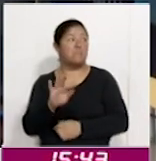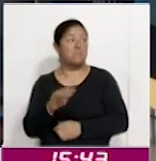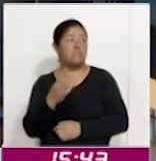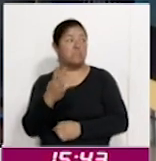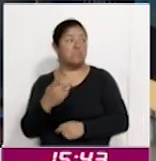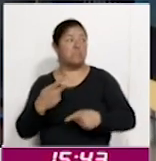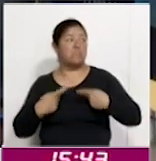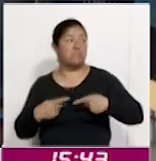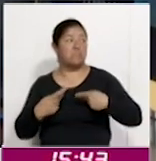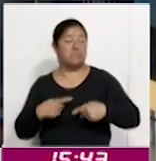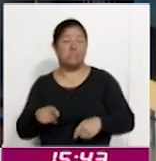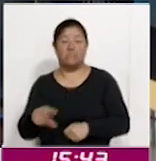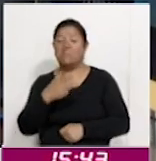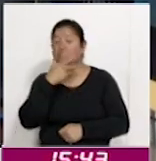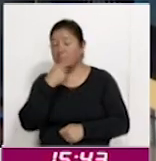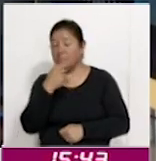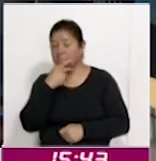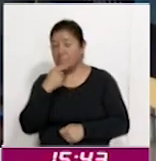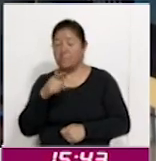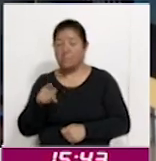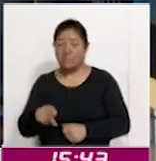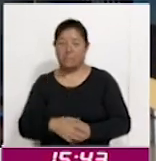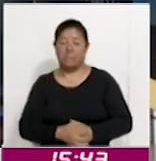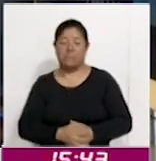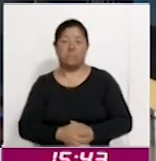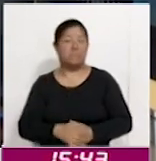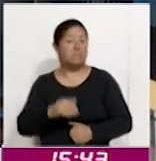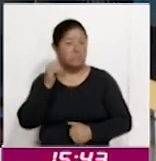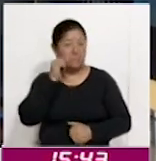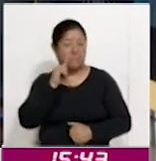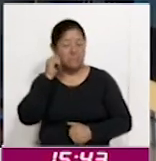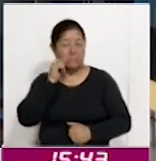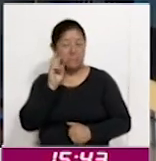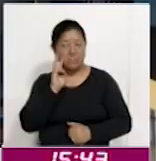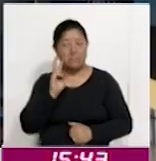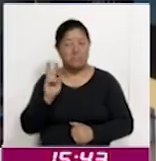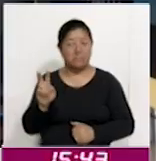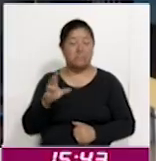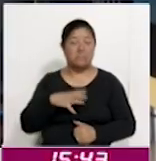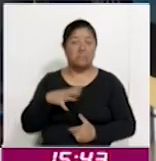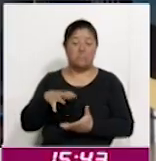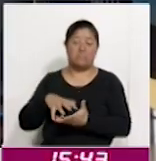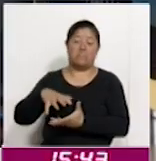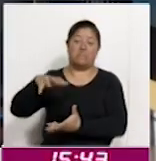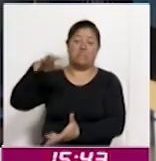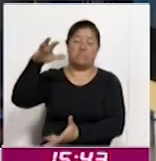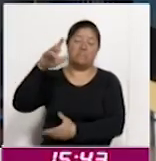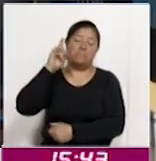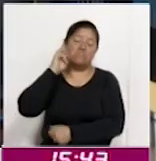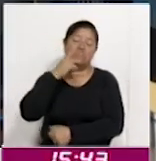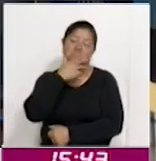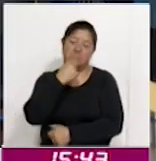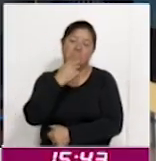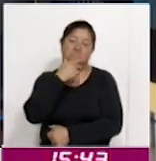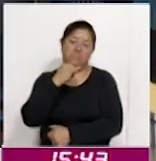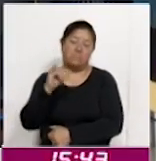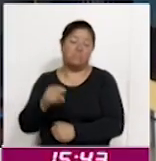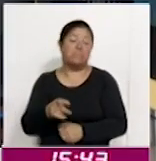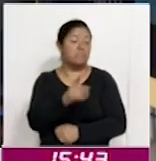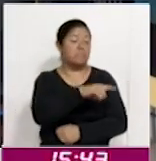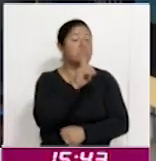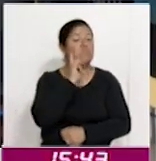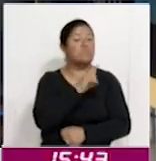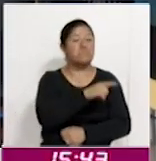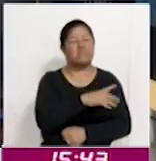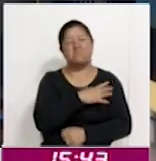pacientes que son hombres, siempre se ha visto que se eleva el caso en la población masculina. Mujeres tenemos